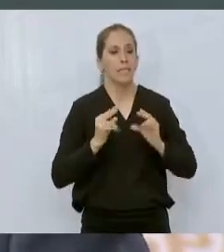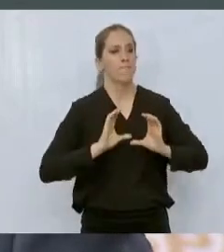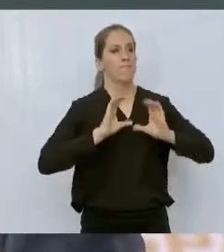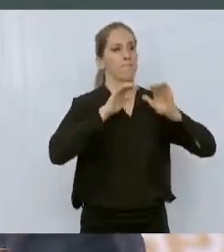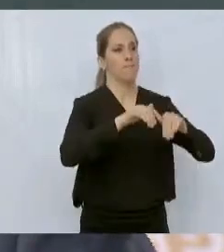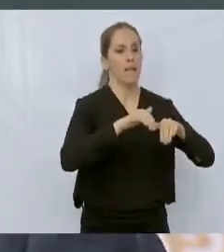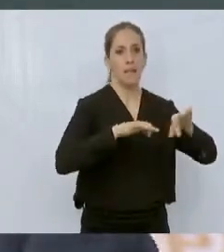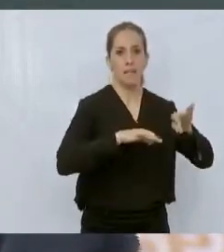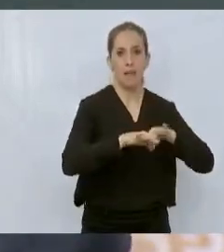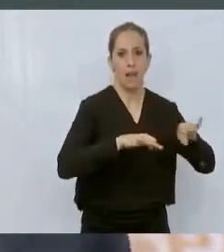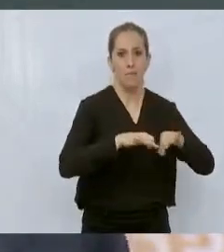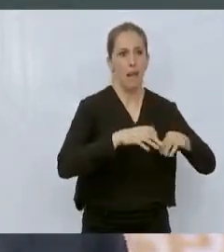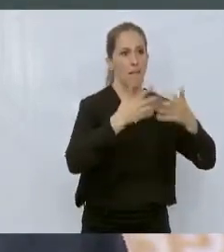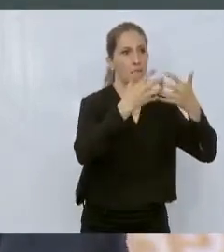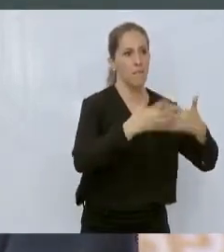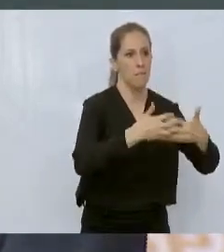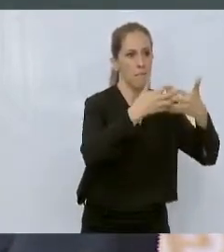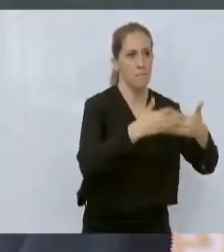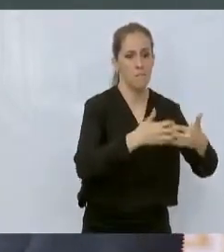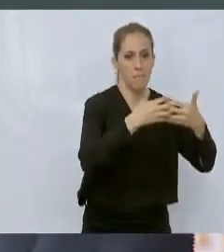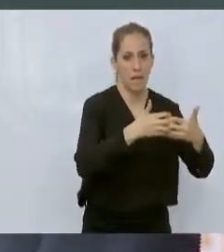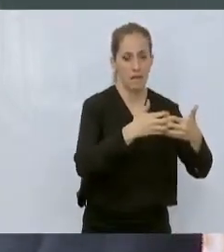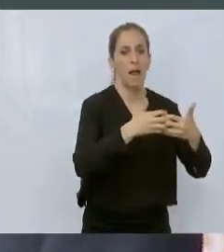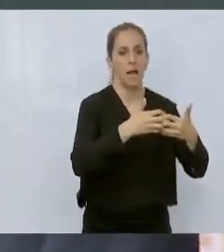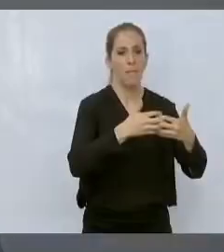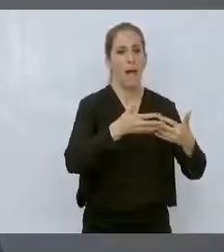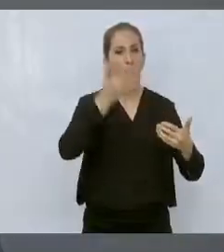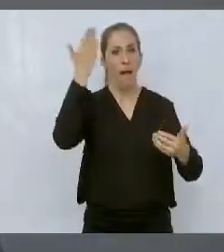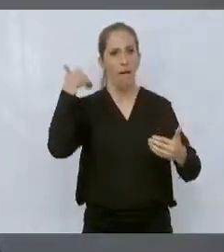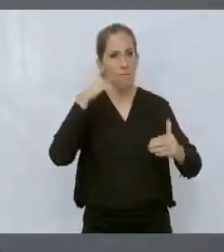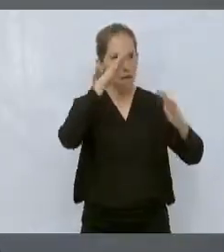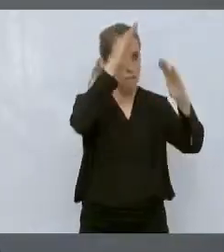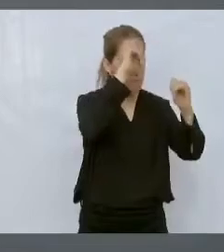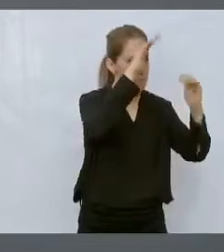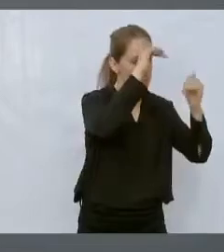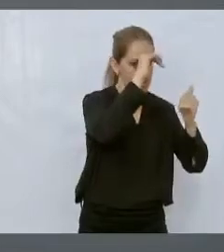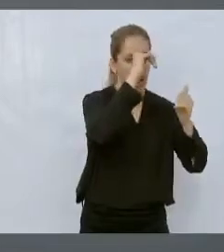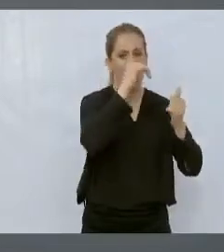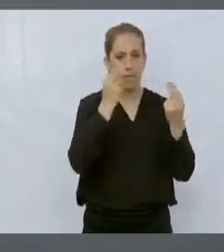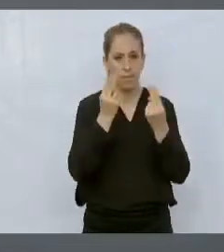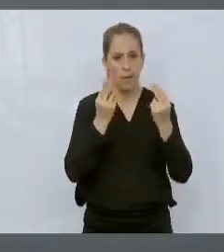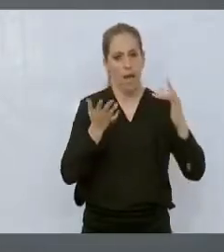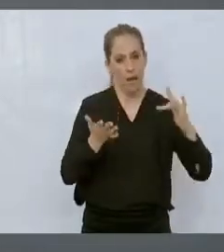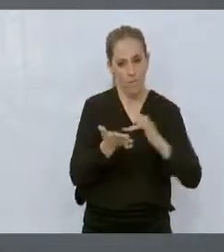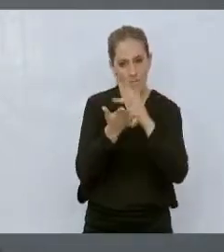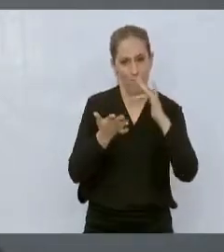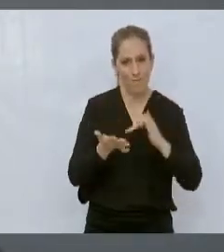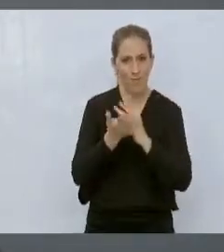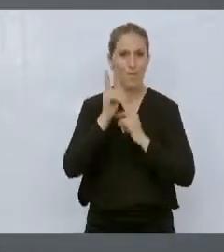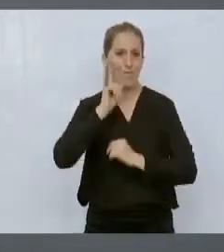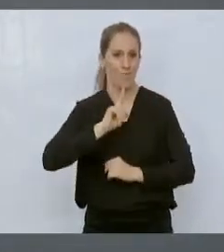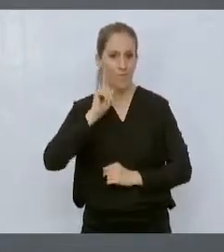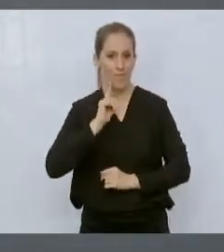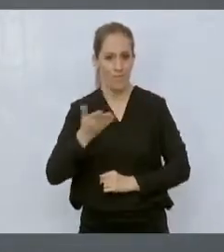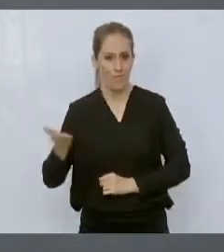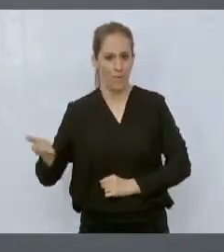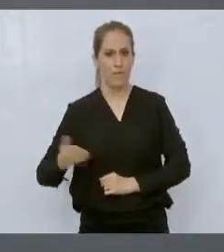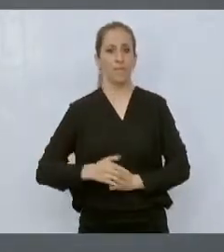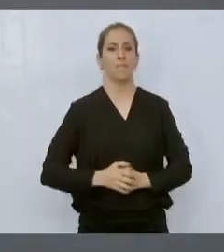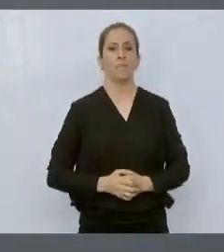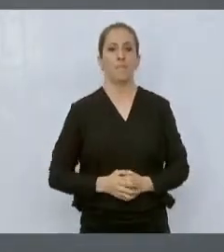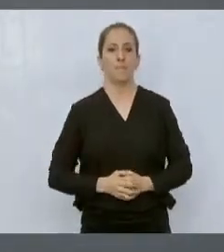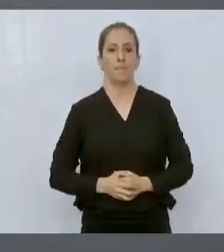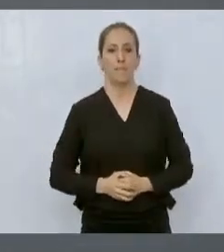zonas industriales en coordinación con los empresarios. Se trabajó aquí, se está trabajando precisamente en la